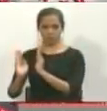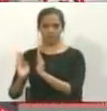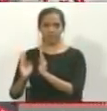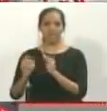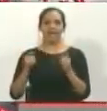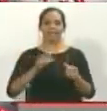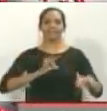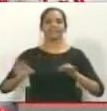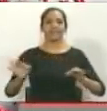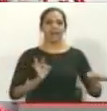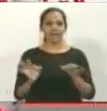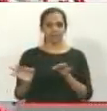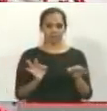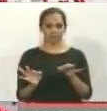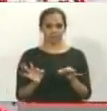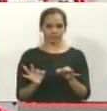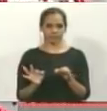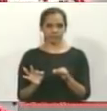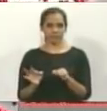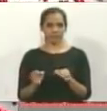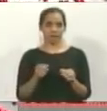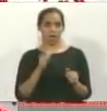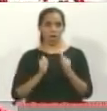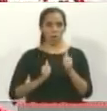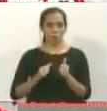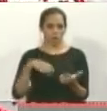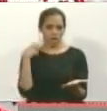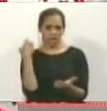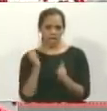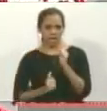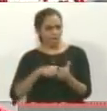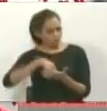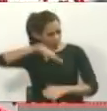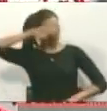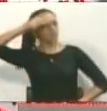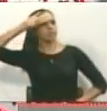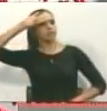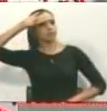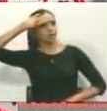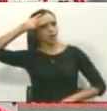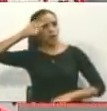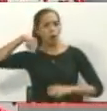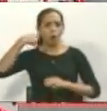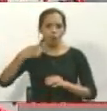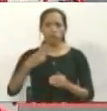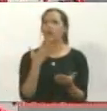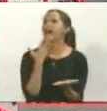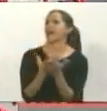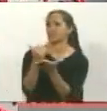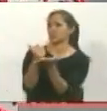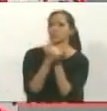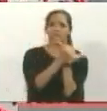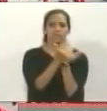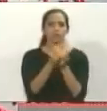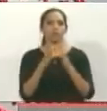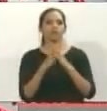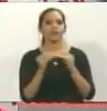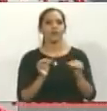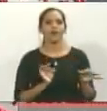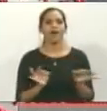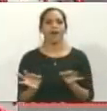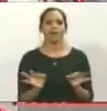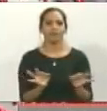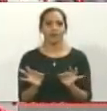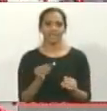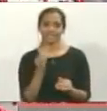este teatro. Unos corren a tumbarse en el suelo. Otros hacen gestos de señal de petición de ayuda. Todos actores. Unos